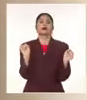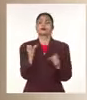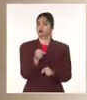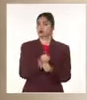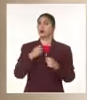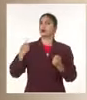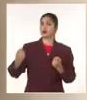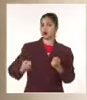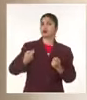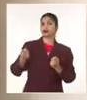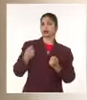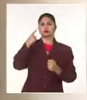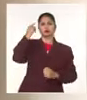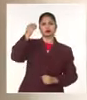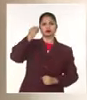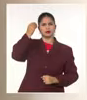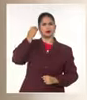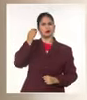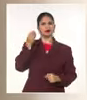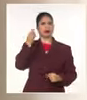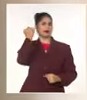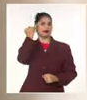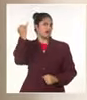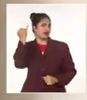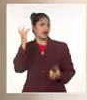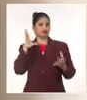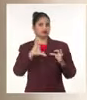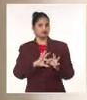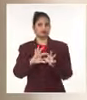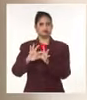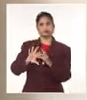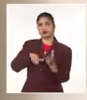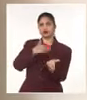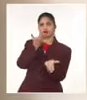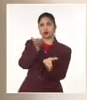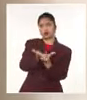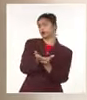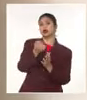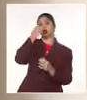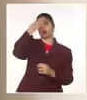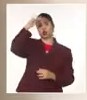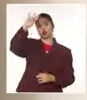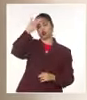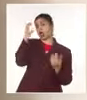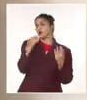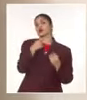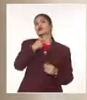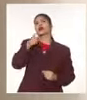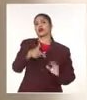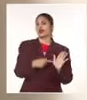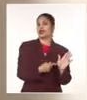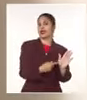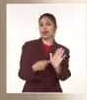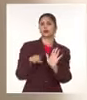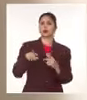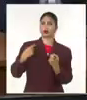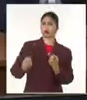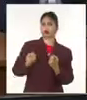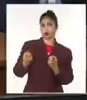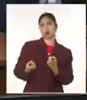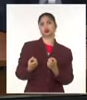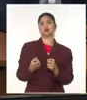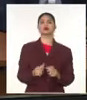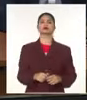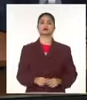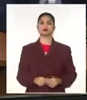reconfiguración de la geopolítica mundial, sin duda que el ejemplo de Cuba tiene mucho para decir en esta coyuntura internacional que estamos viviendo.